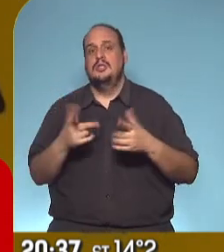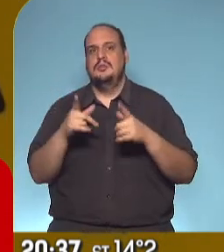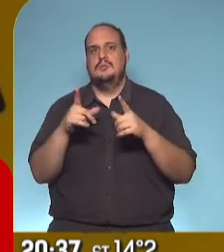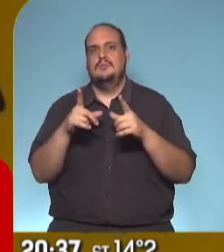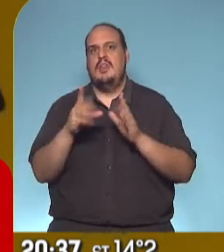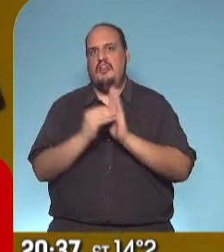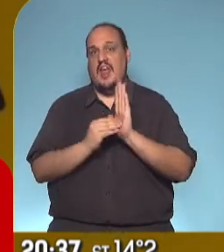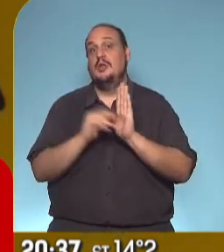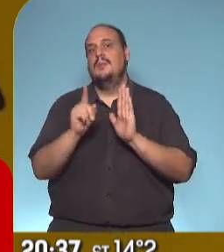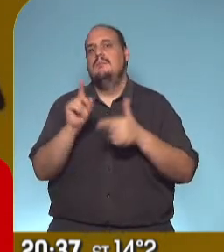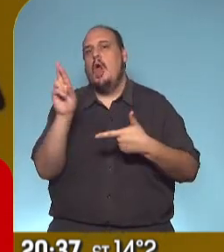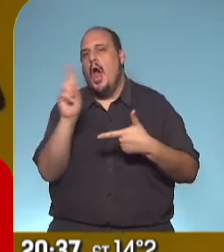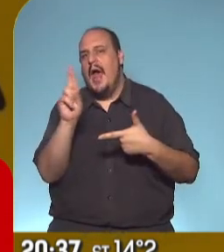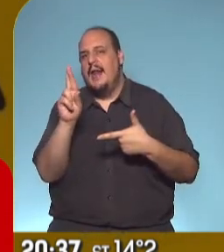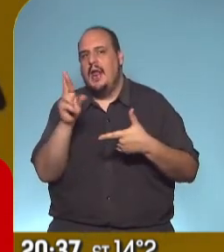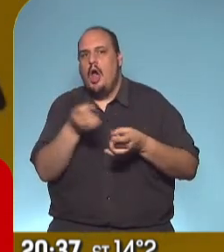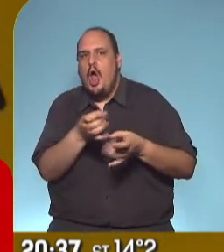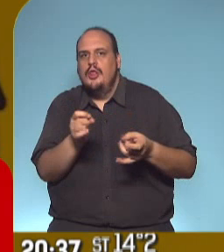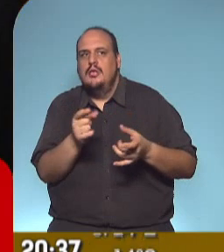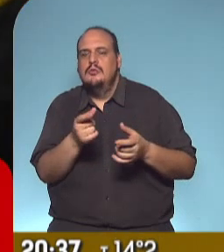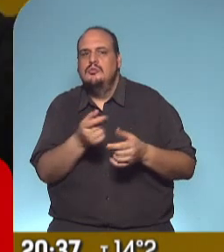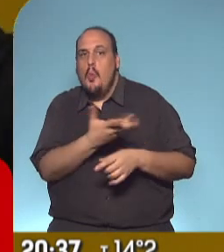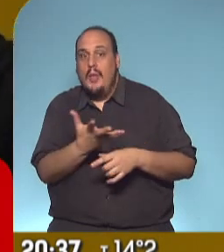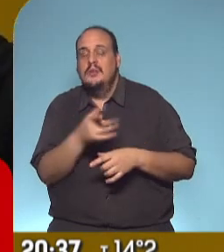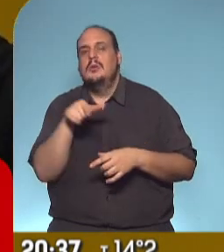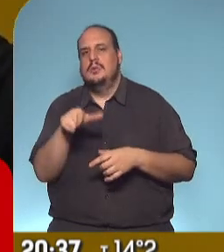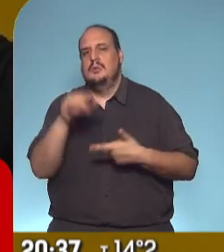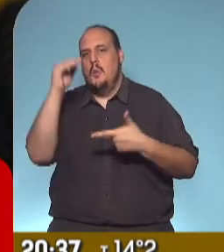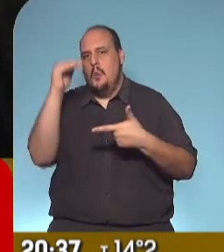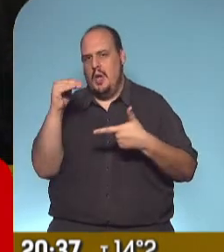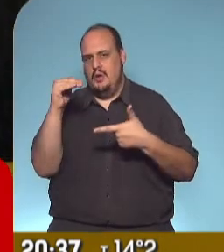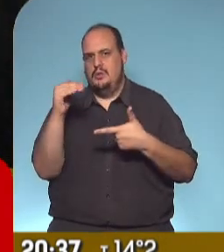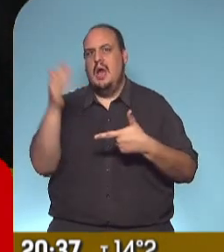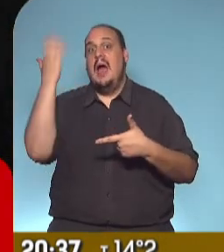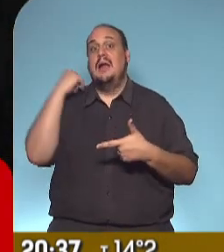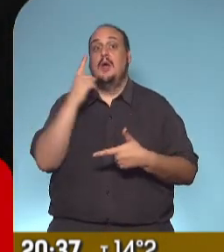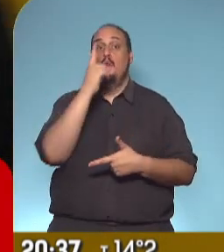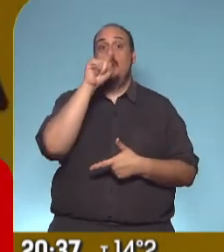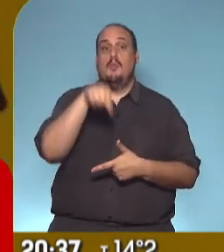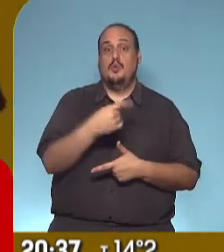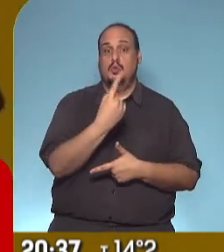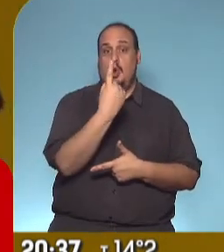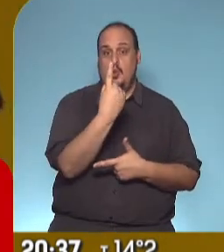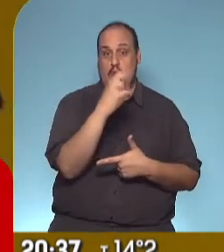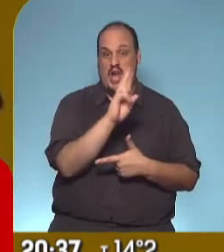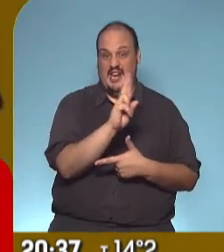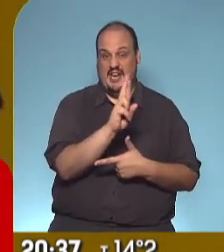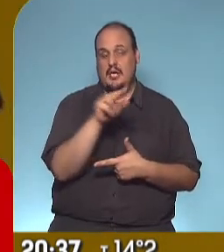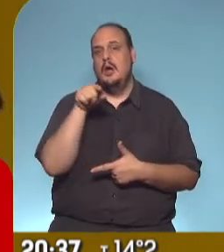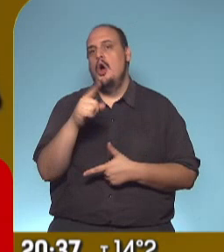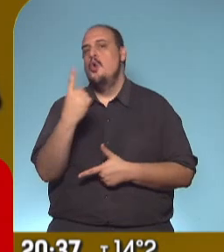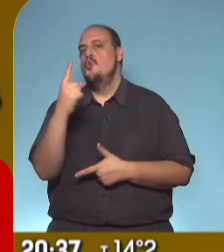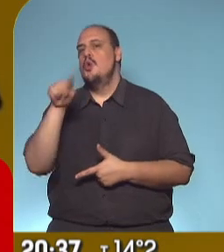mira, que es el famoso R, que es la tasa de contagios, ha bajado. Cuando arrancamos esta etapa estaba en 1.1, hoy está en 1